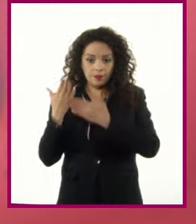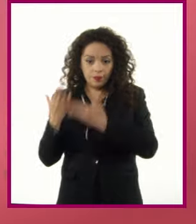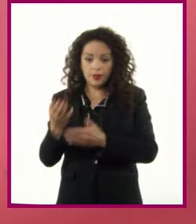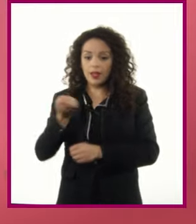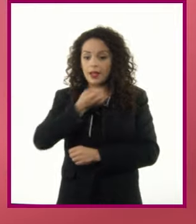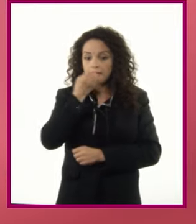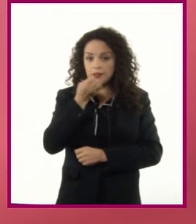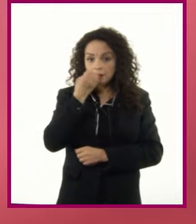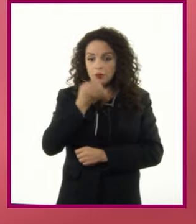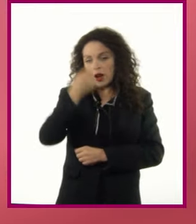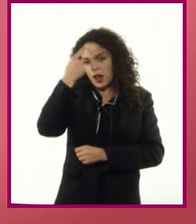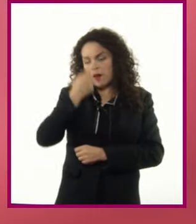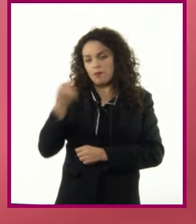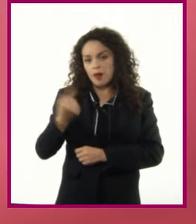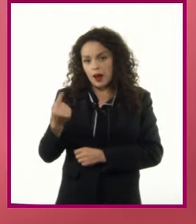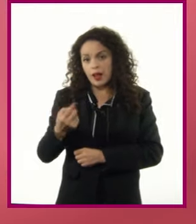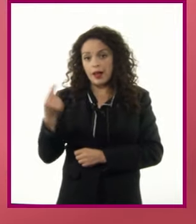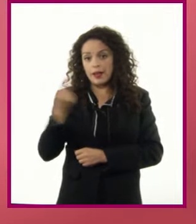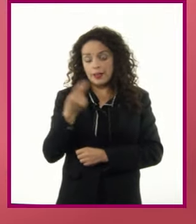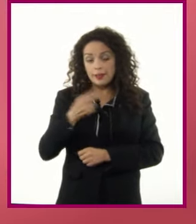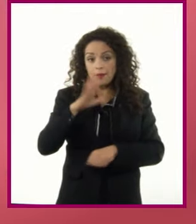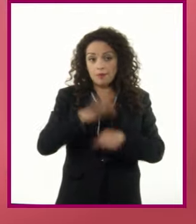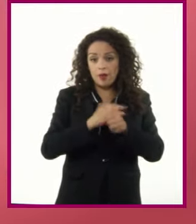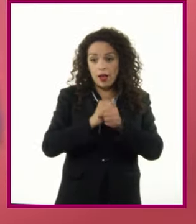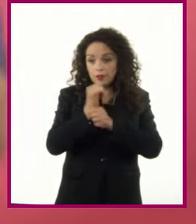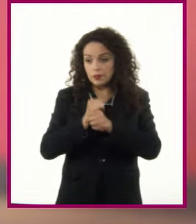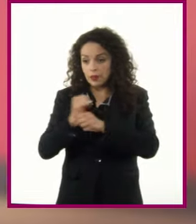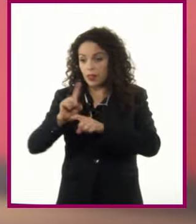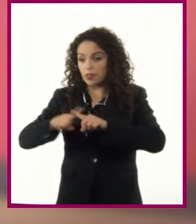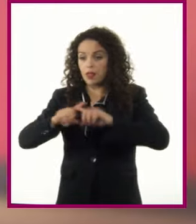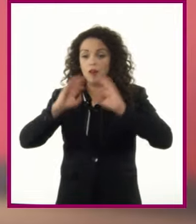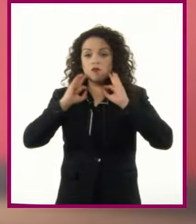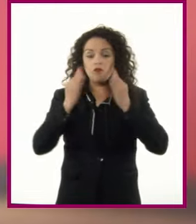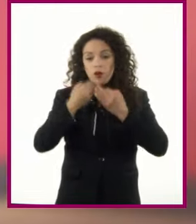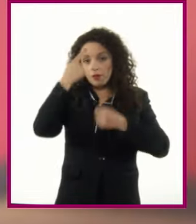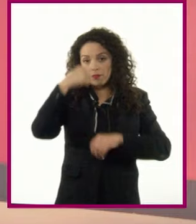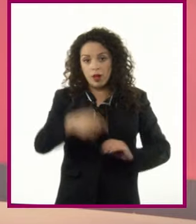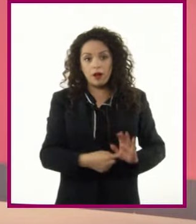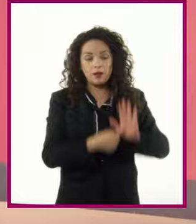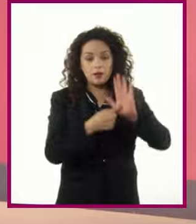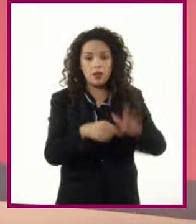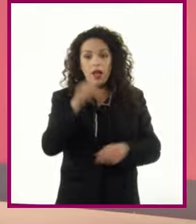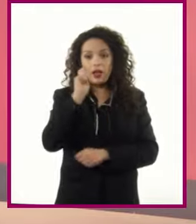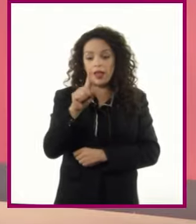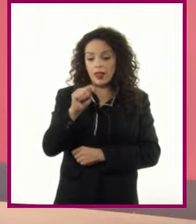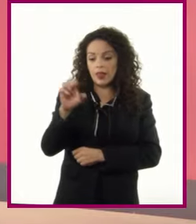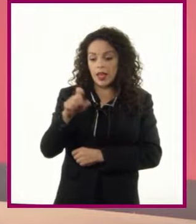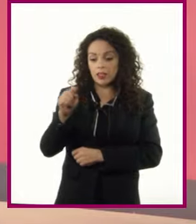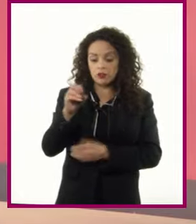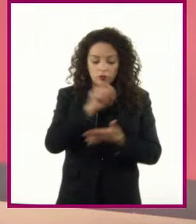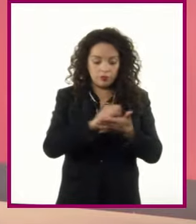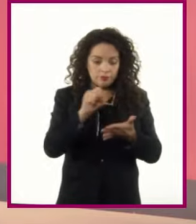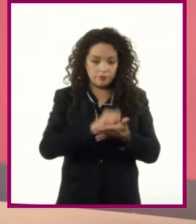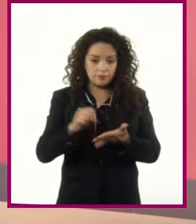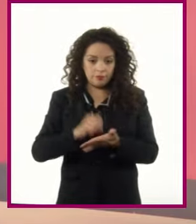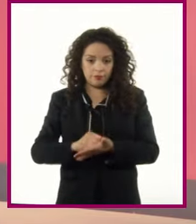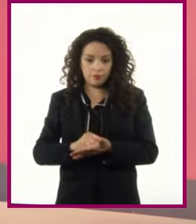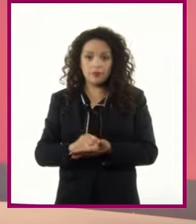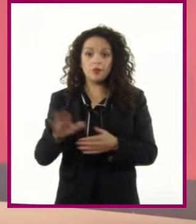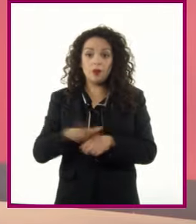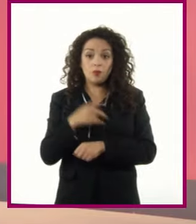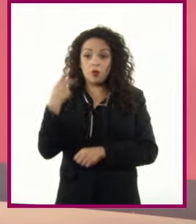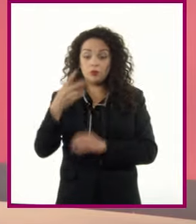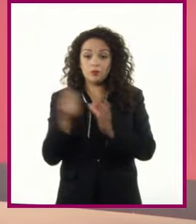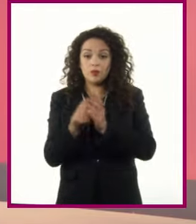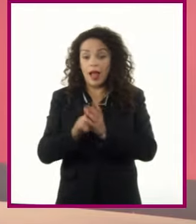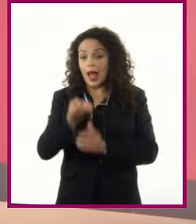escolares con el propósito de explorar Formas para presentación de textos Partiendo de la consideración del texto escolar